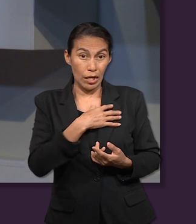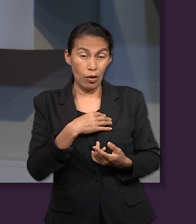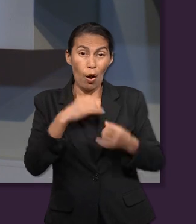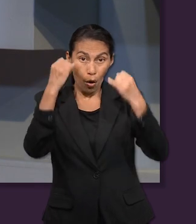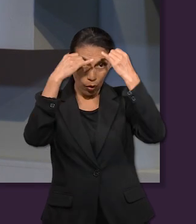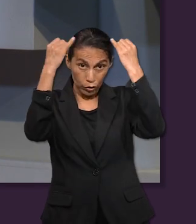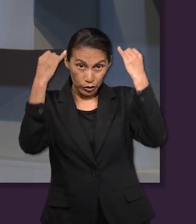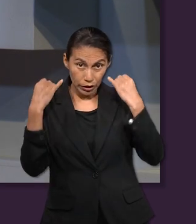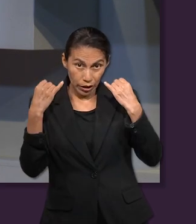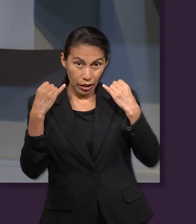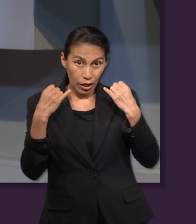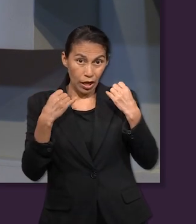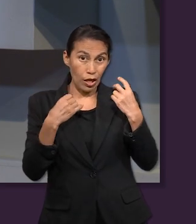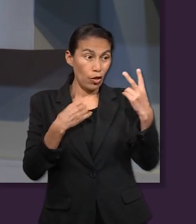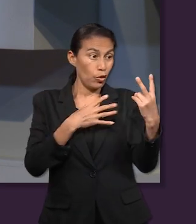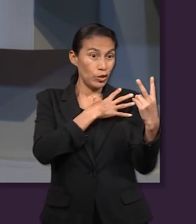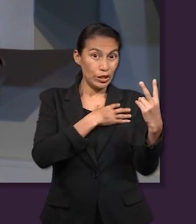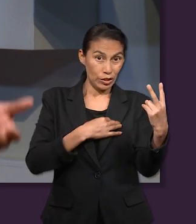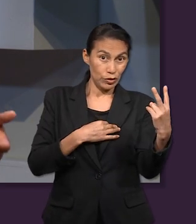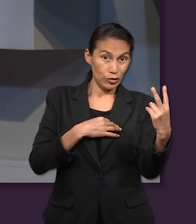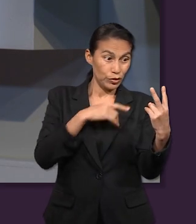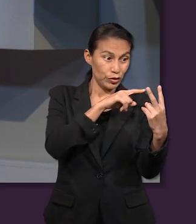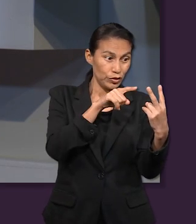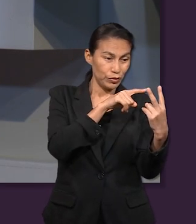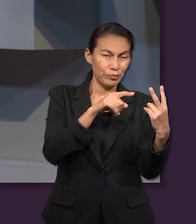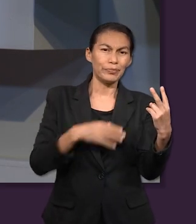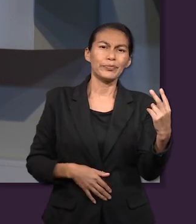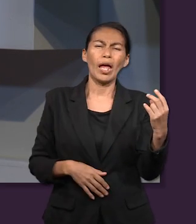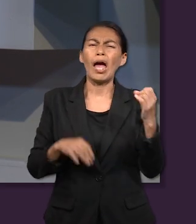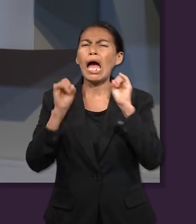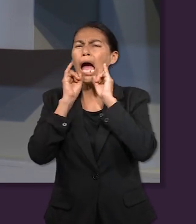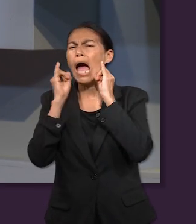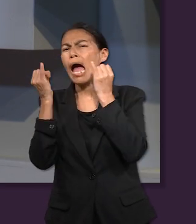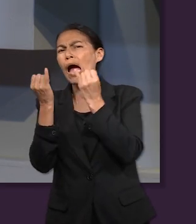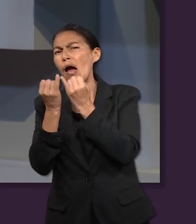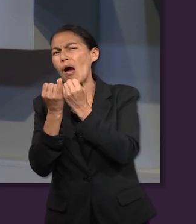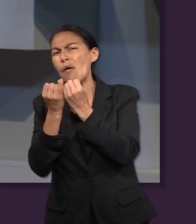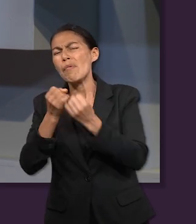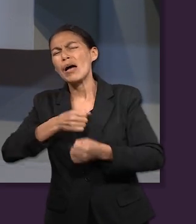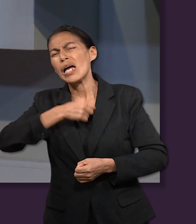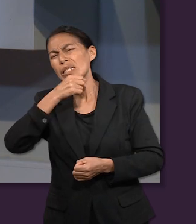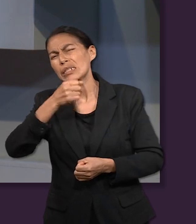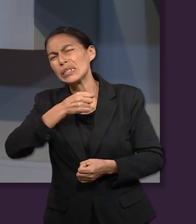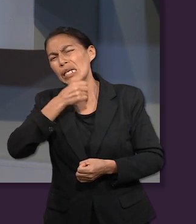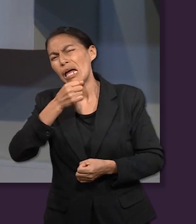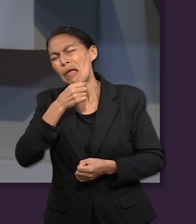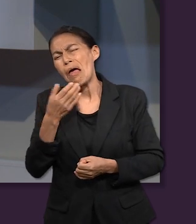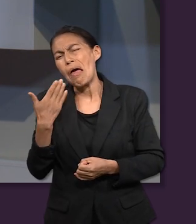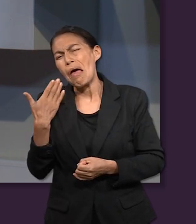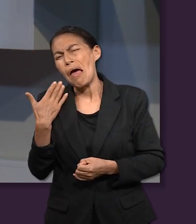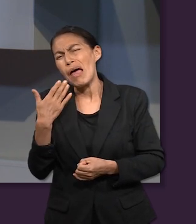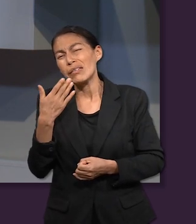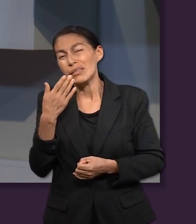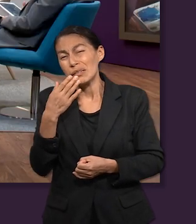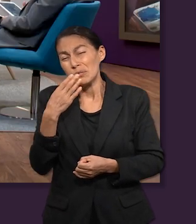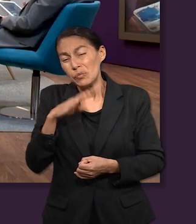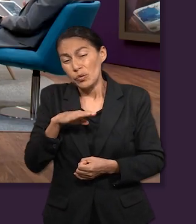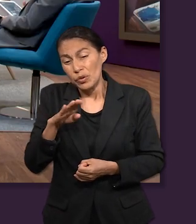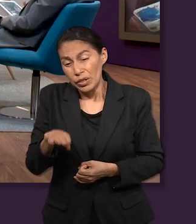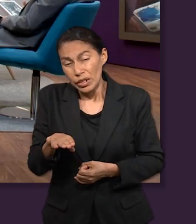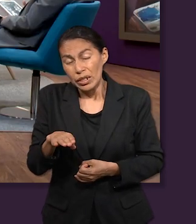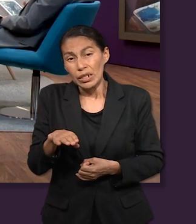José. Cuando Jacob ya está grande, ya está en sus últimos días, sus últimos meses,